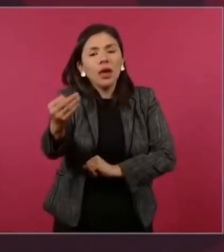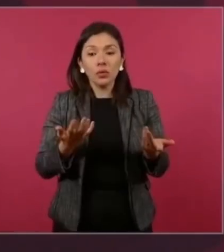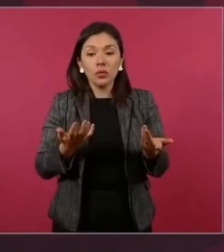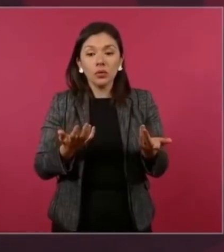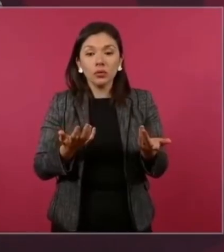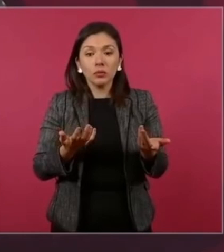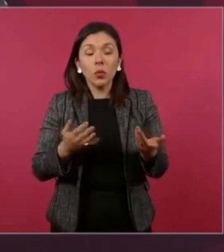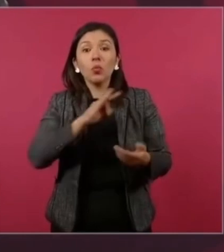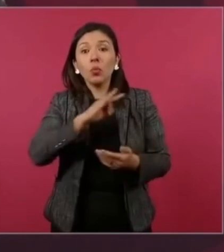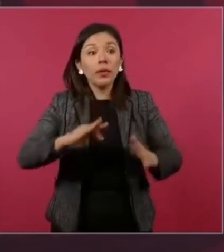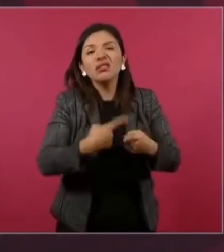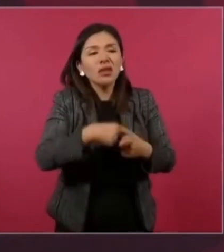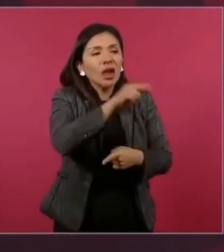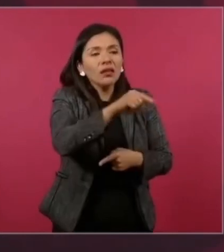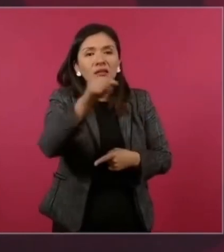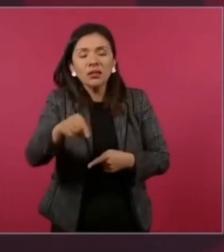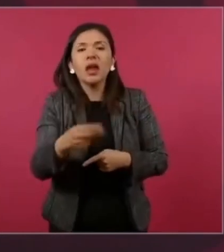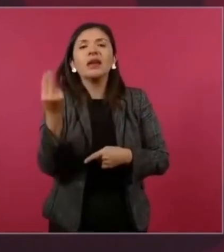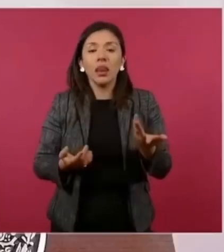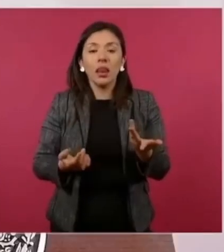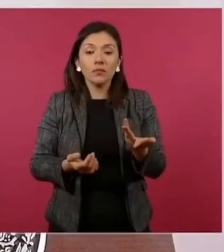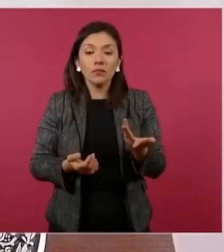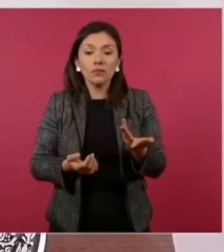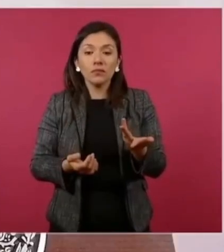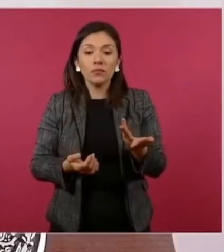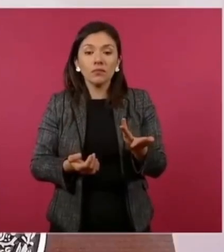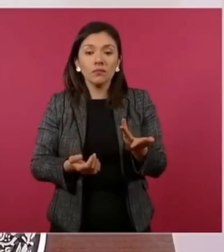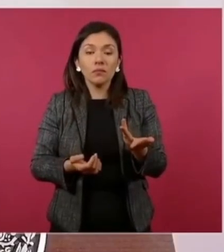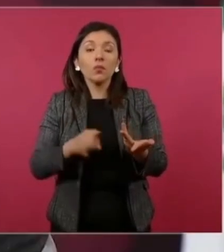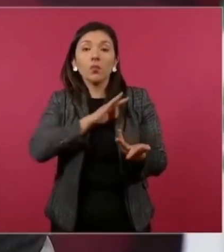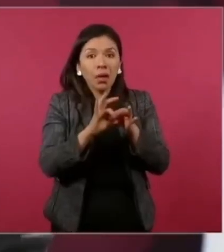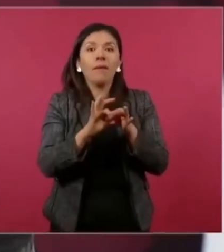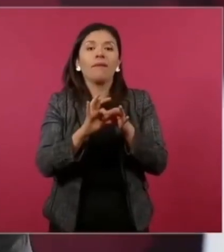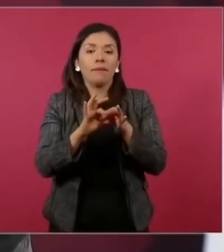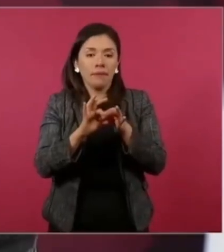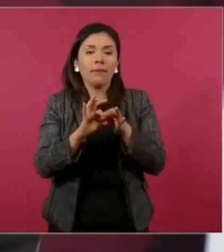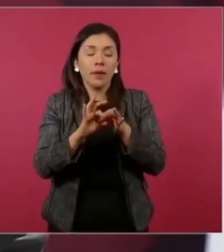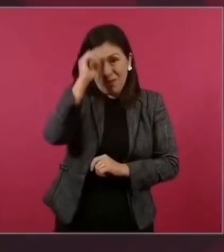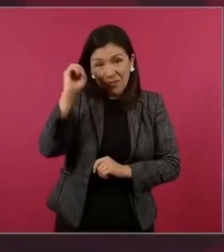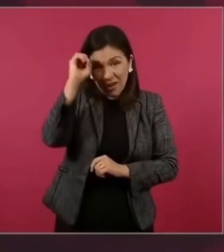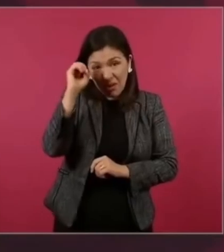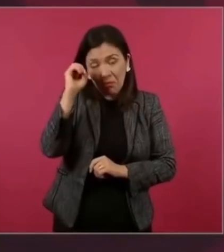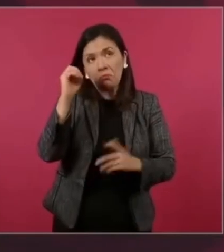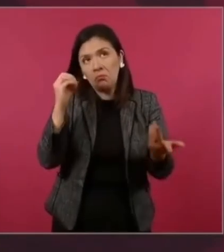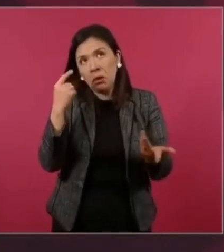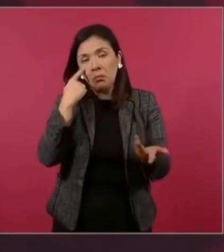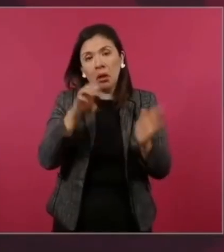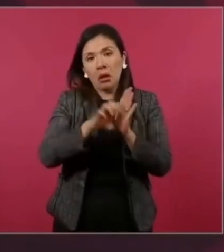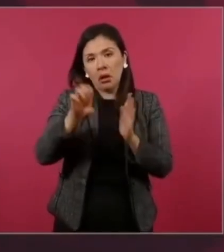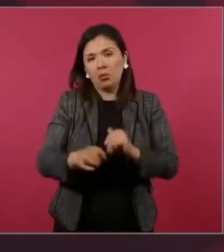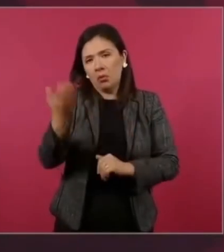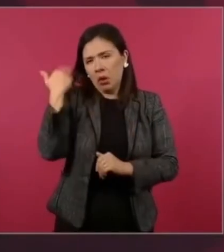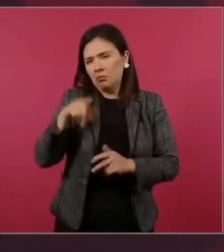quiénes podrían participar, los requisitos, que pues se logra un consenso. Yo opino, por ejemplo, lo he